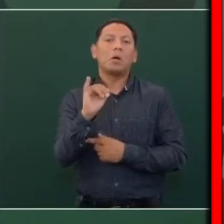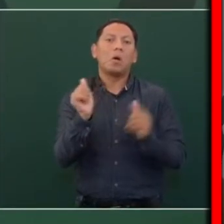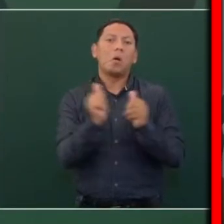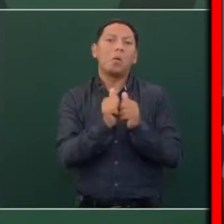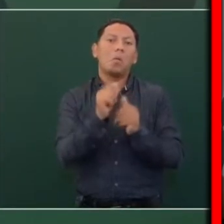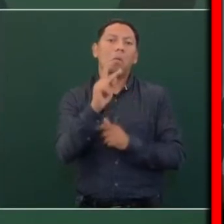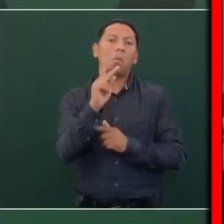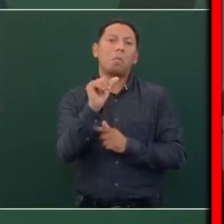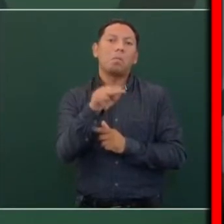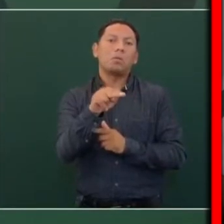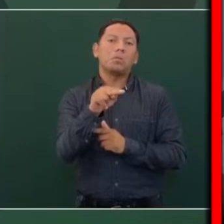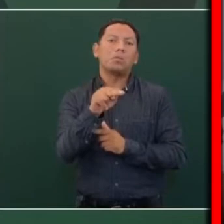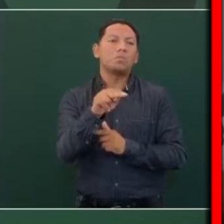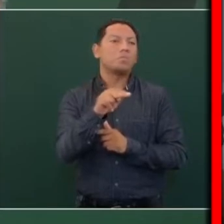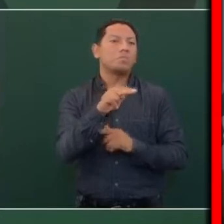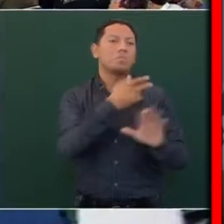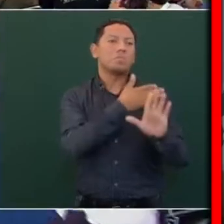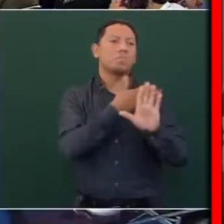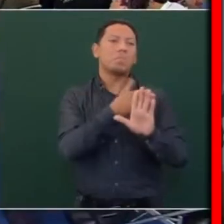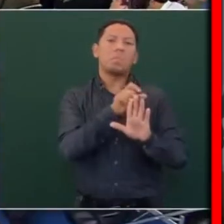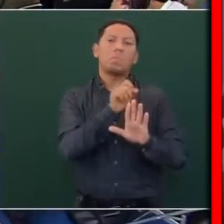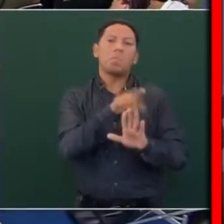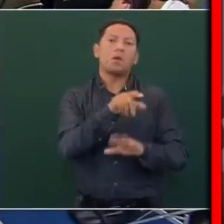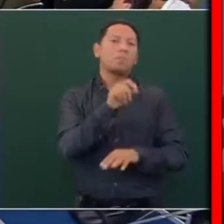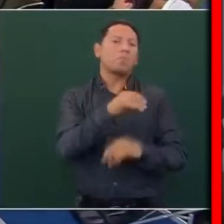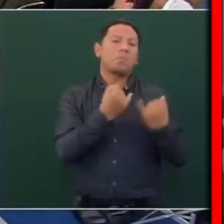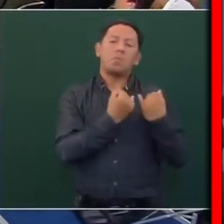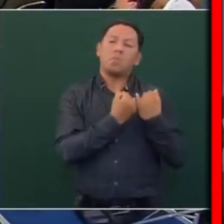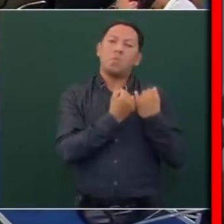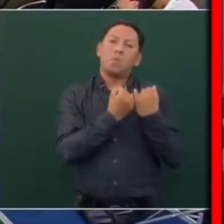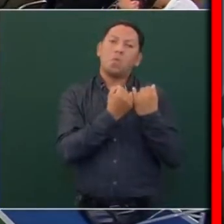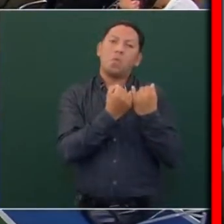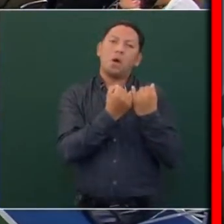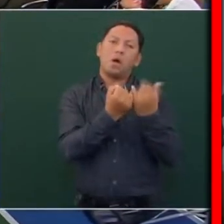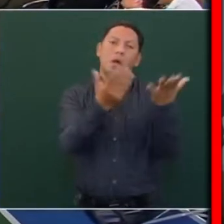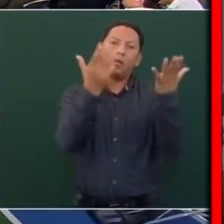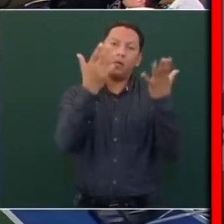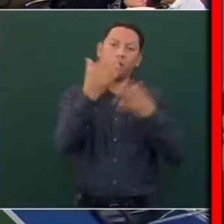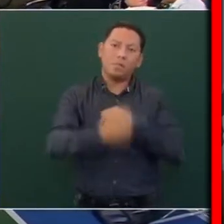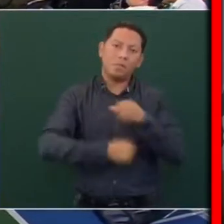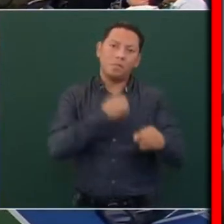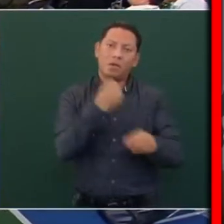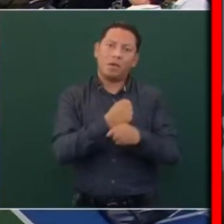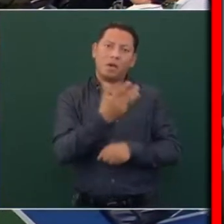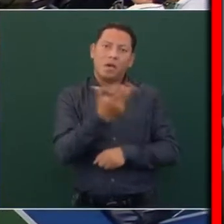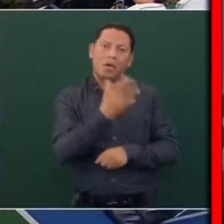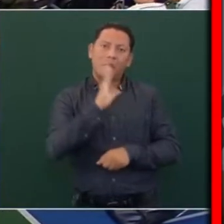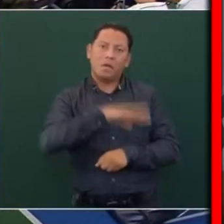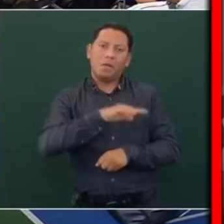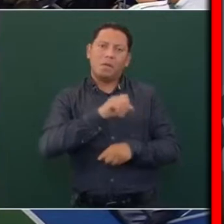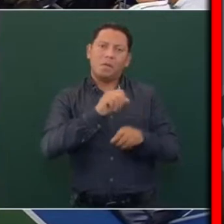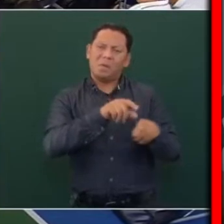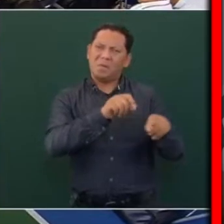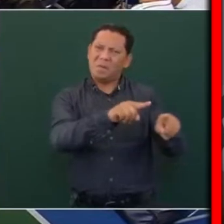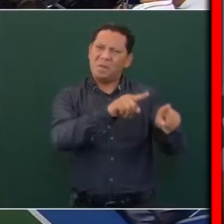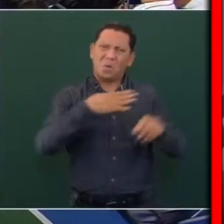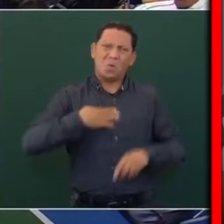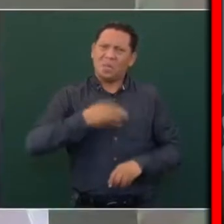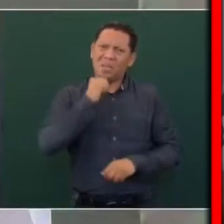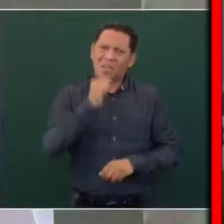Entonces, se necesitaban una renovación del régimen de opresión, de injusticias,